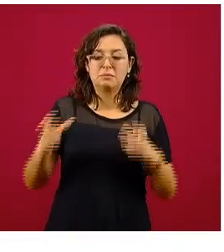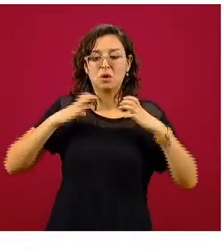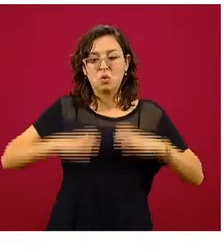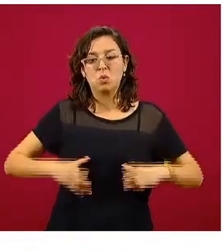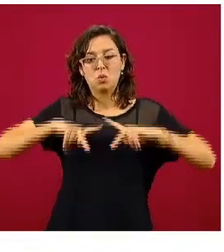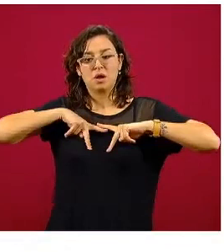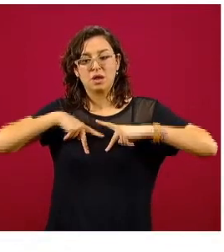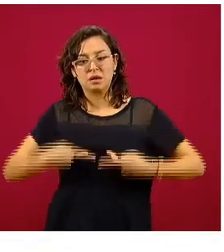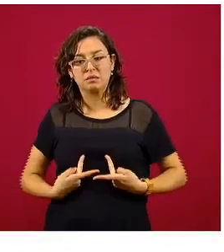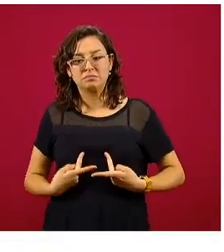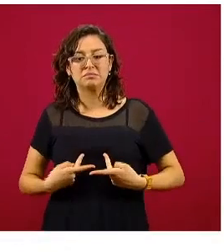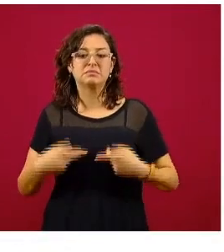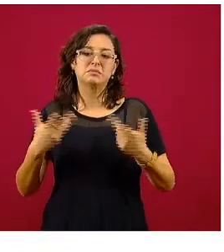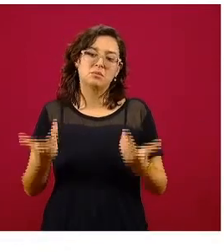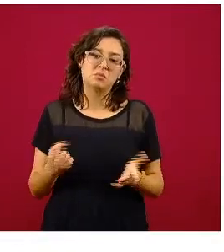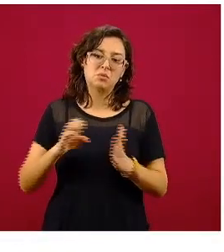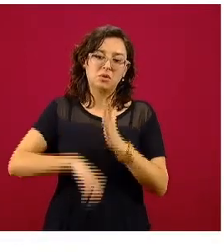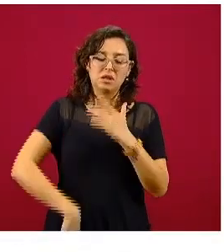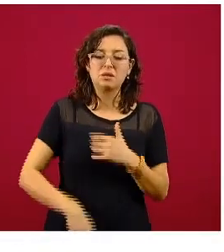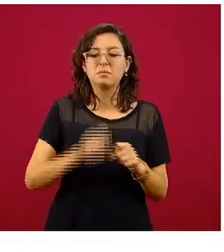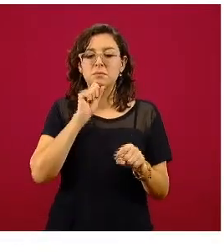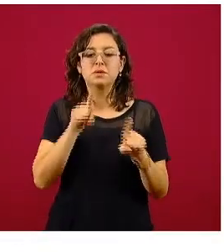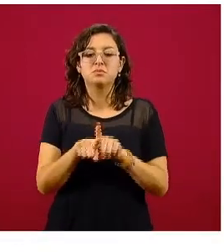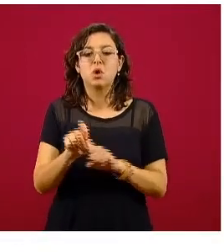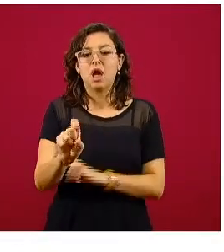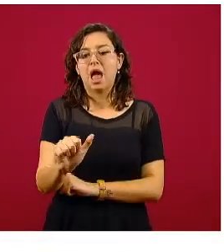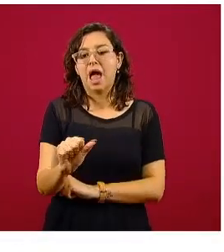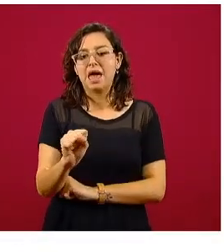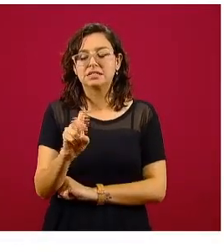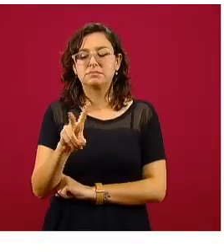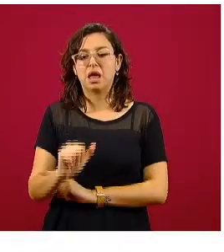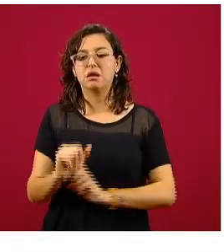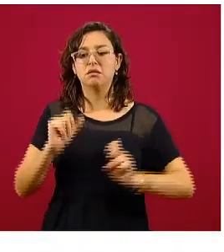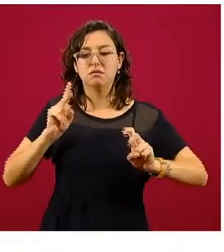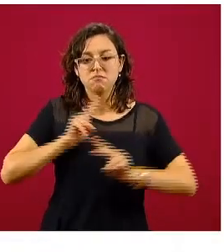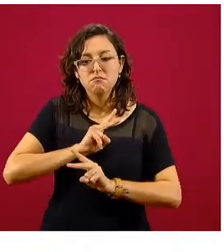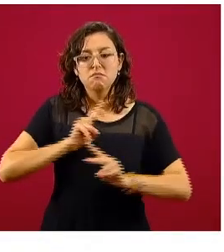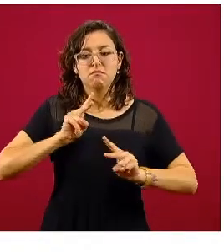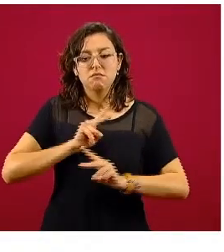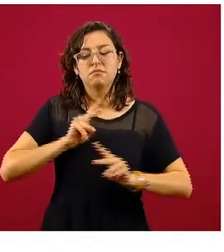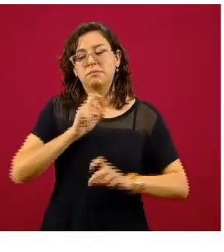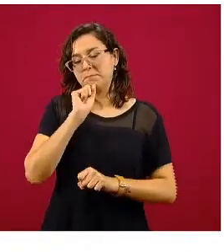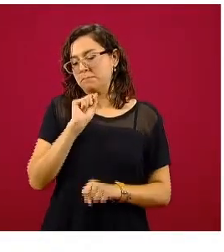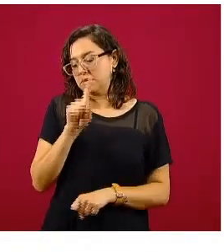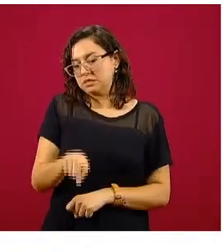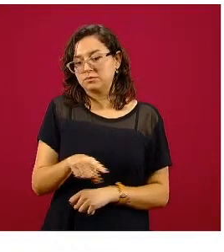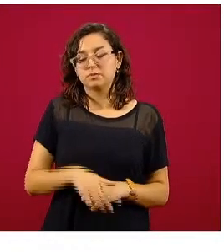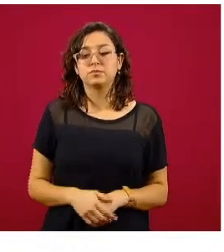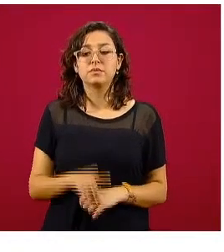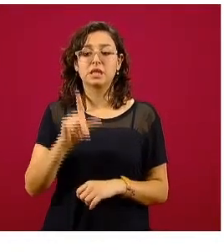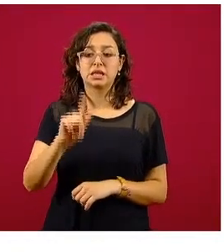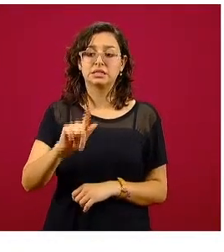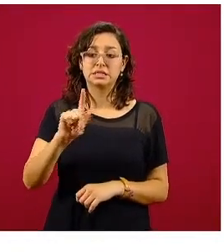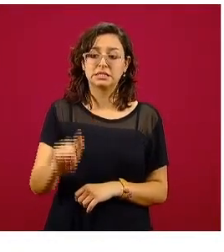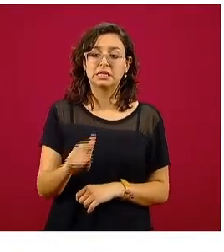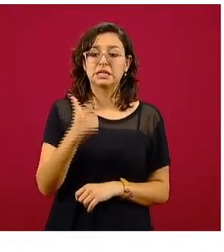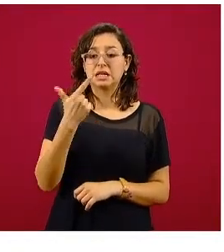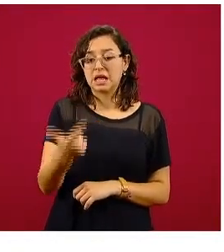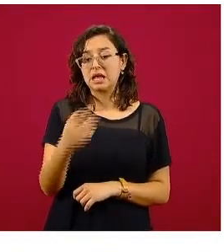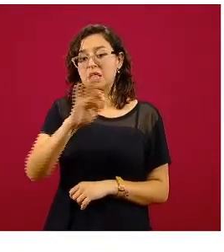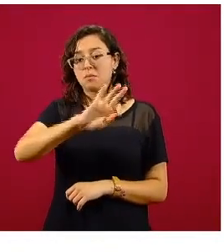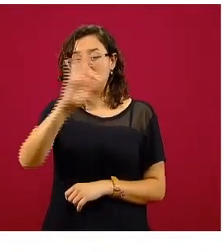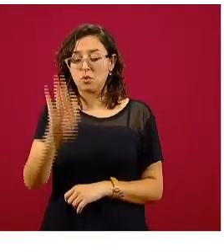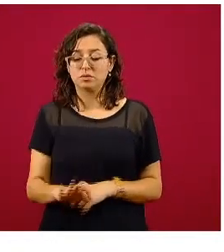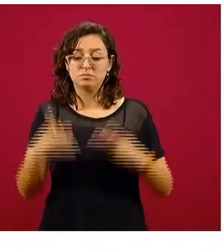o de hiperreactividad, como lo es el asma, que también están involucradas en esta parte. El 73% de las